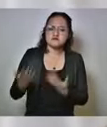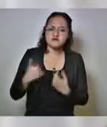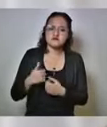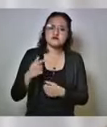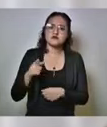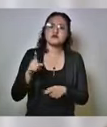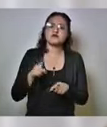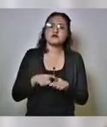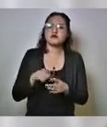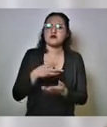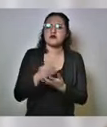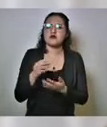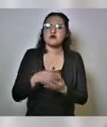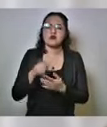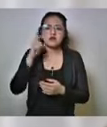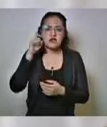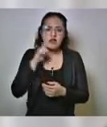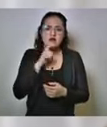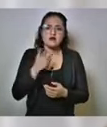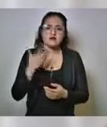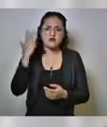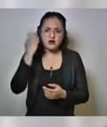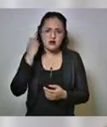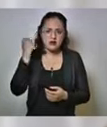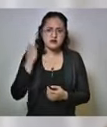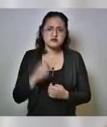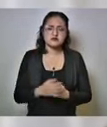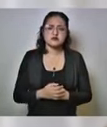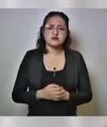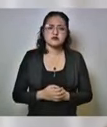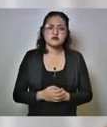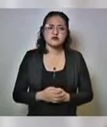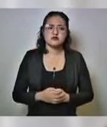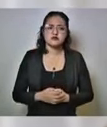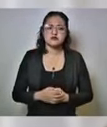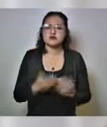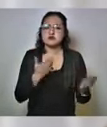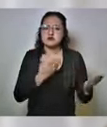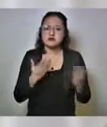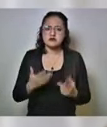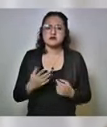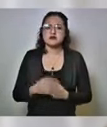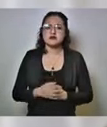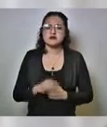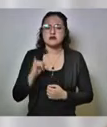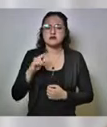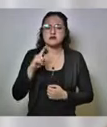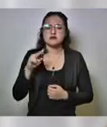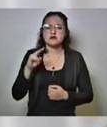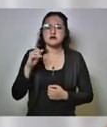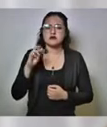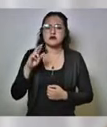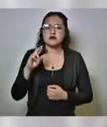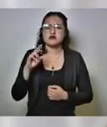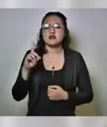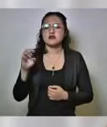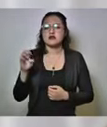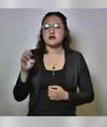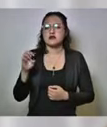Guerrero de Morelos están llegando a Izúcar de Matamoros